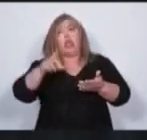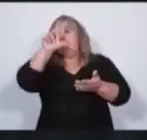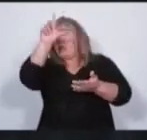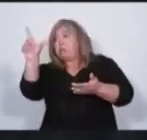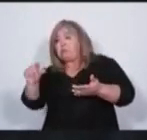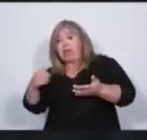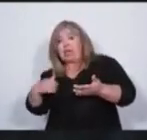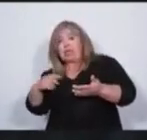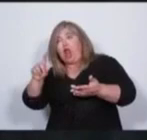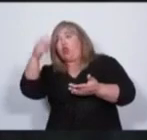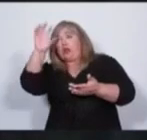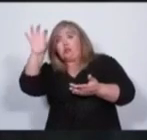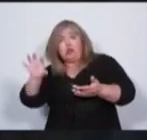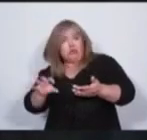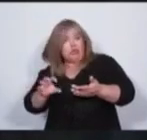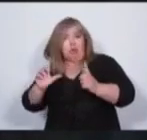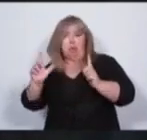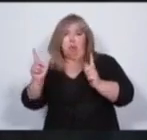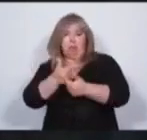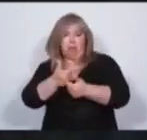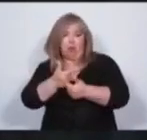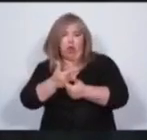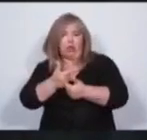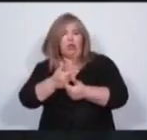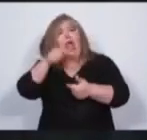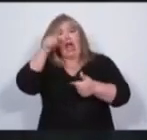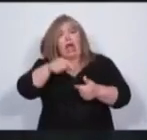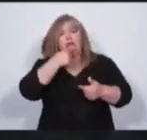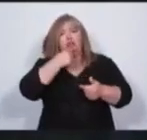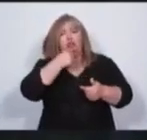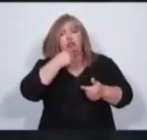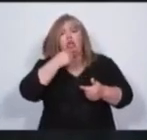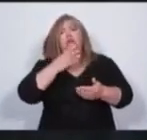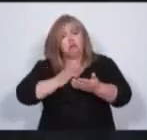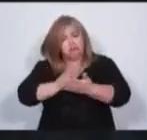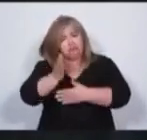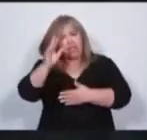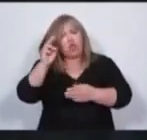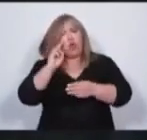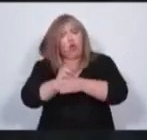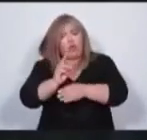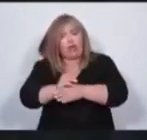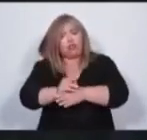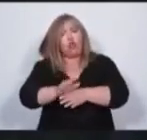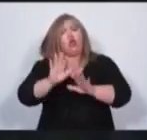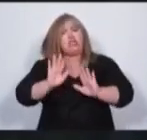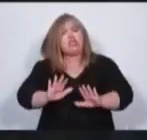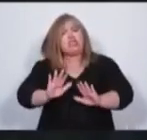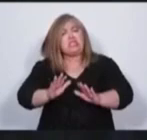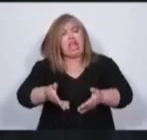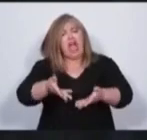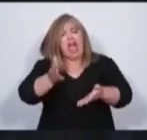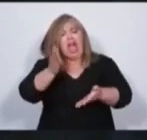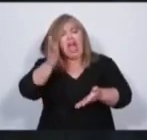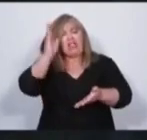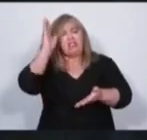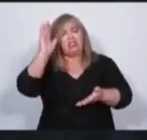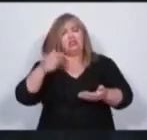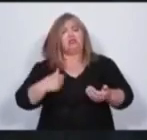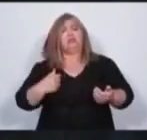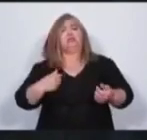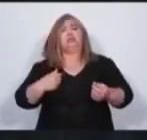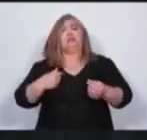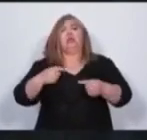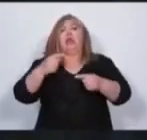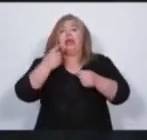Y es muy importante que lo cuidemos. Que lo sigamos manteniendo. Es importante que cada uno de nosotros